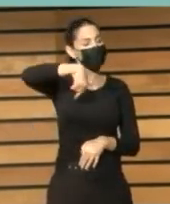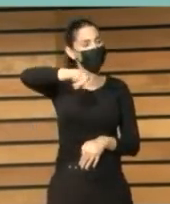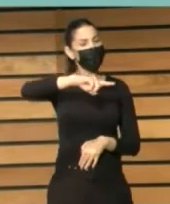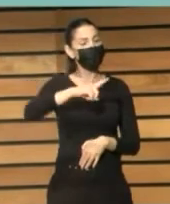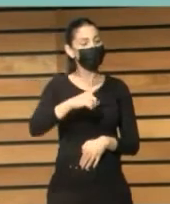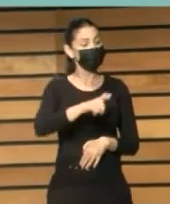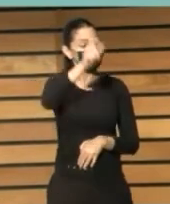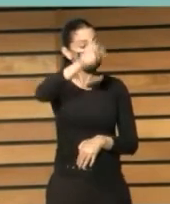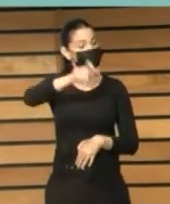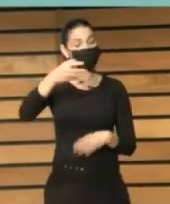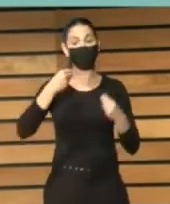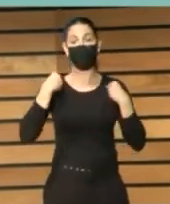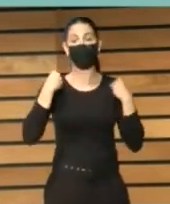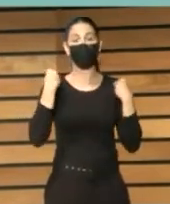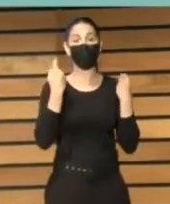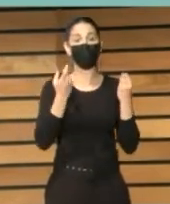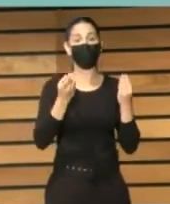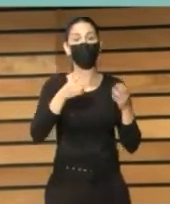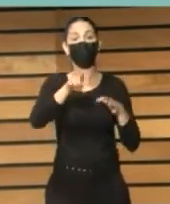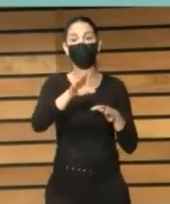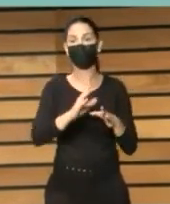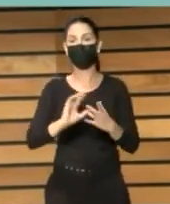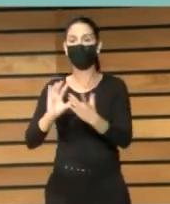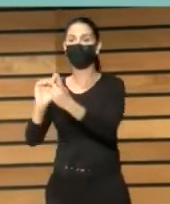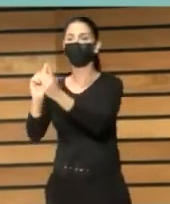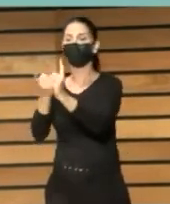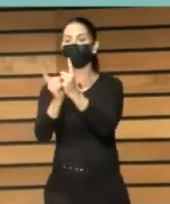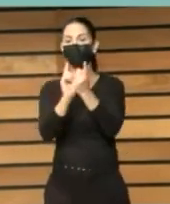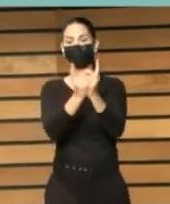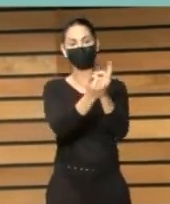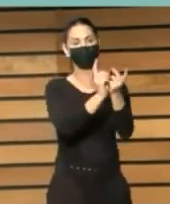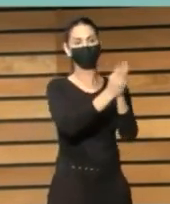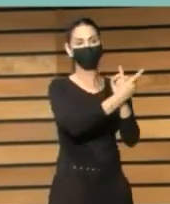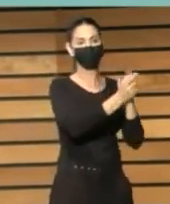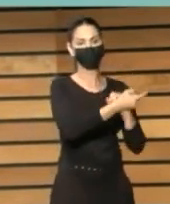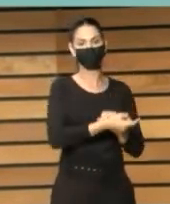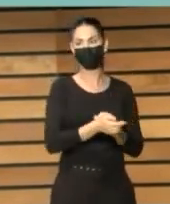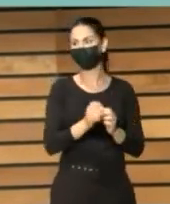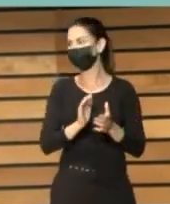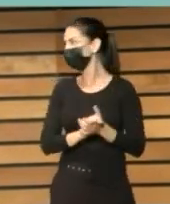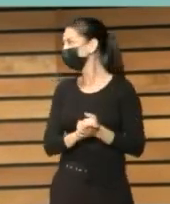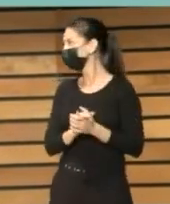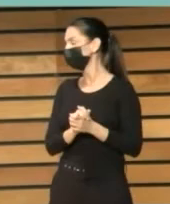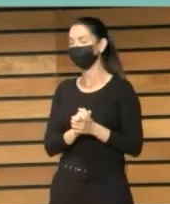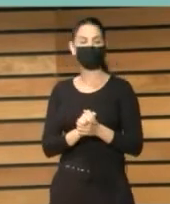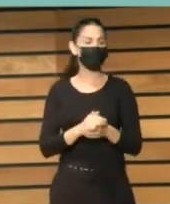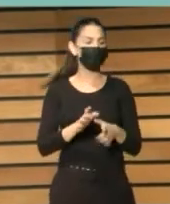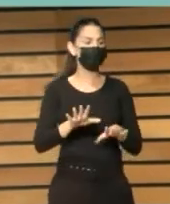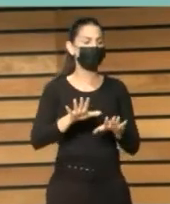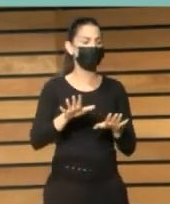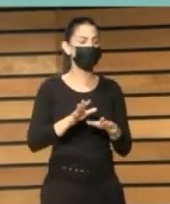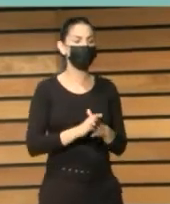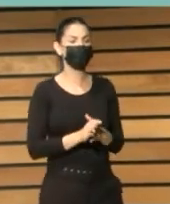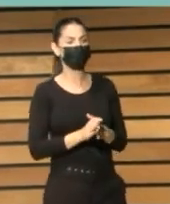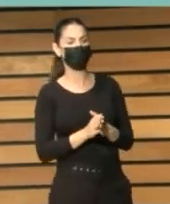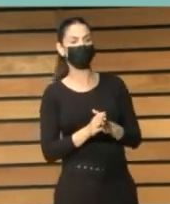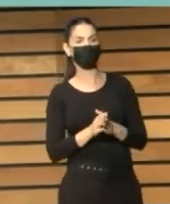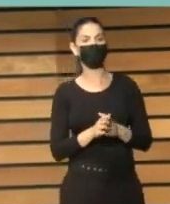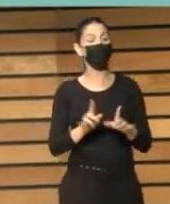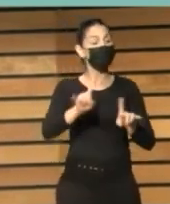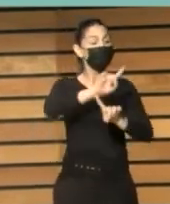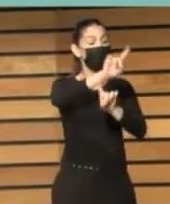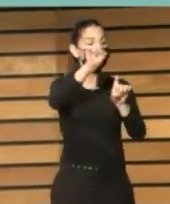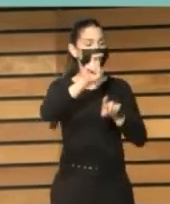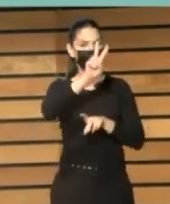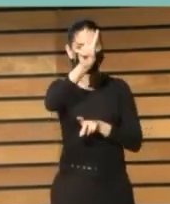la vida de la gente lo siento por el tiempo que vamos a curar no no preocupes porque es que hay dos preguntas que sí que quiero o sea ya no pero hay dos preguntas